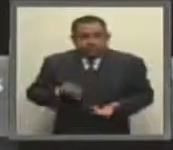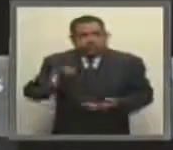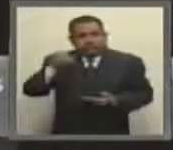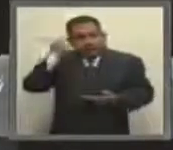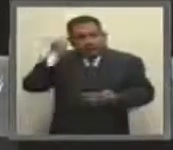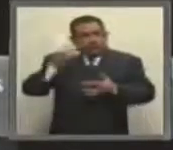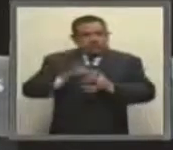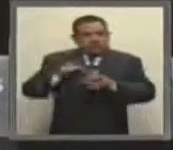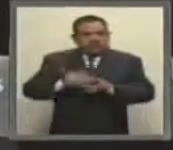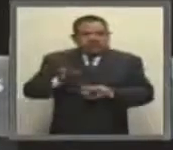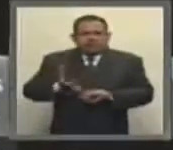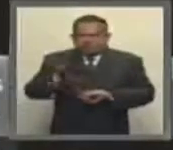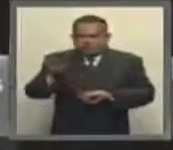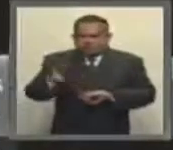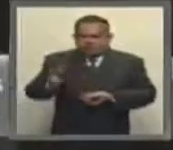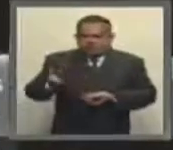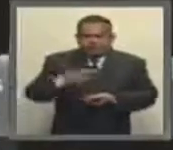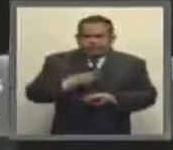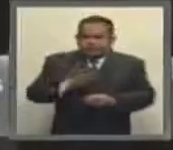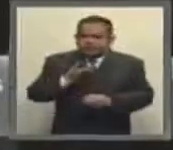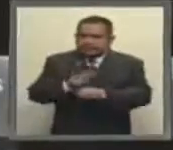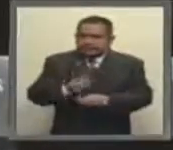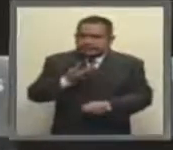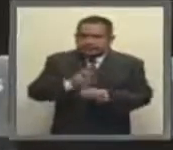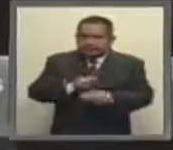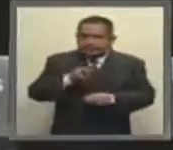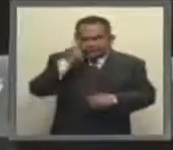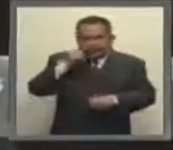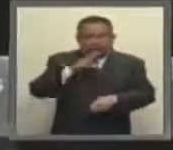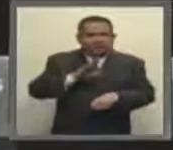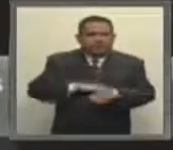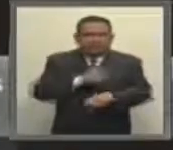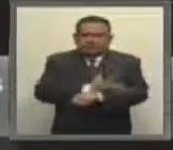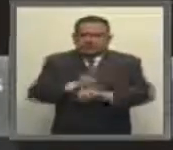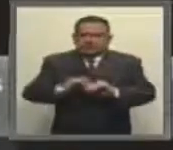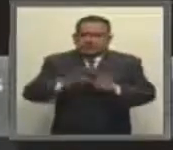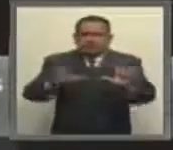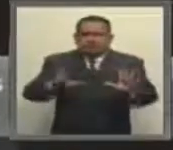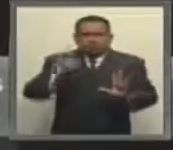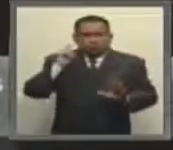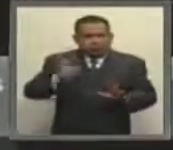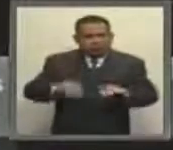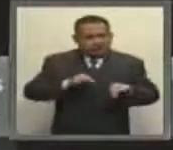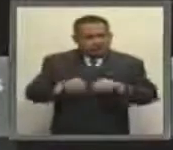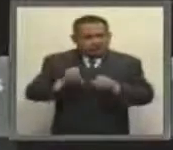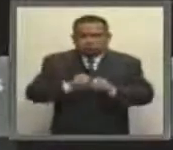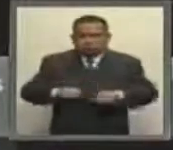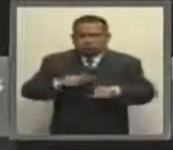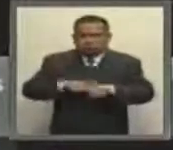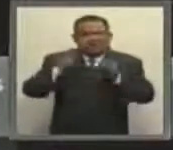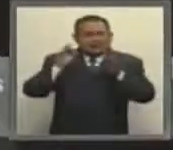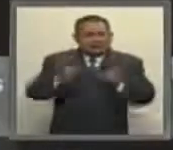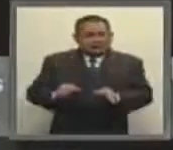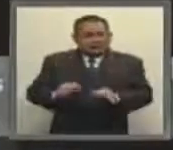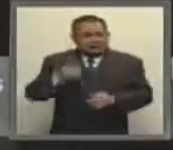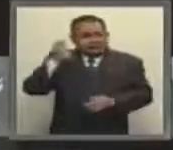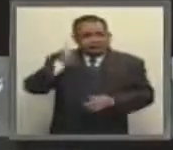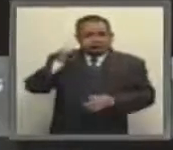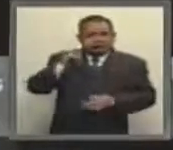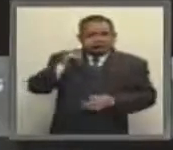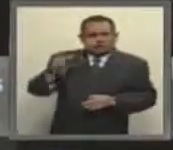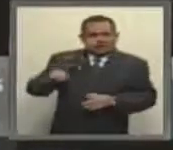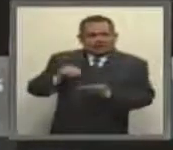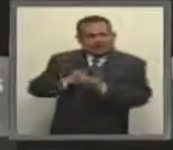reservas, estamos tratando de abonar a la transparencia, se guarda la función social del pensionista y se